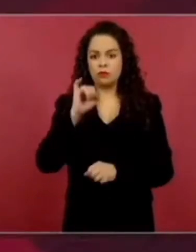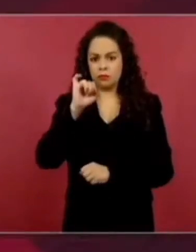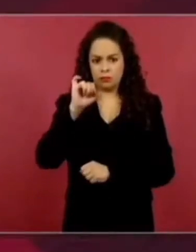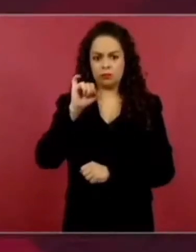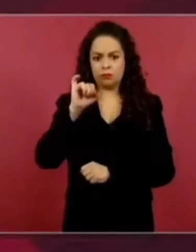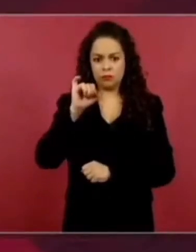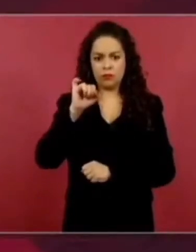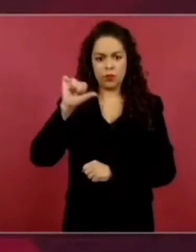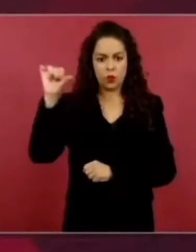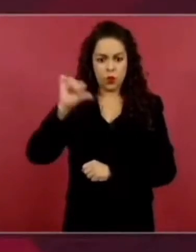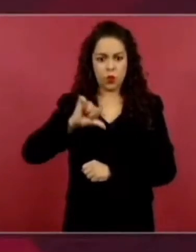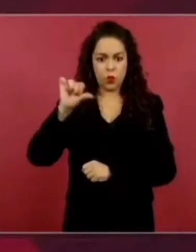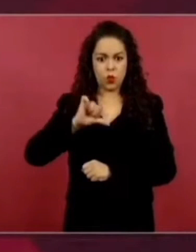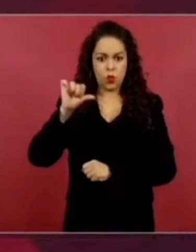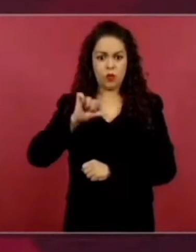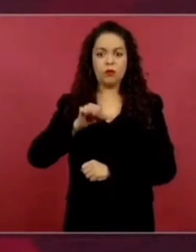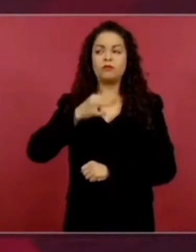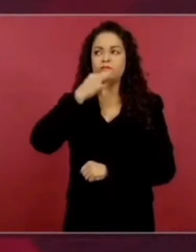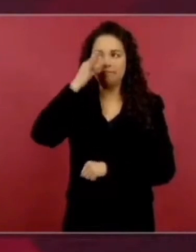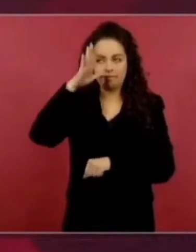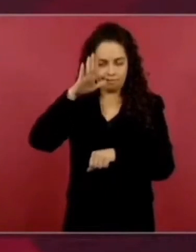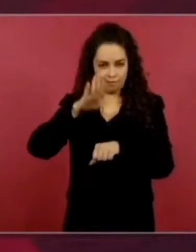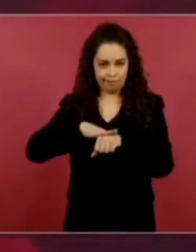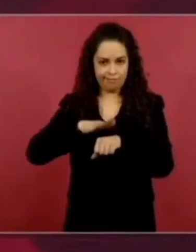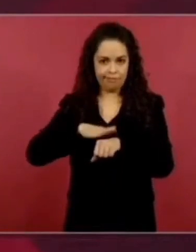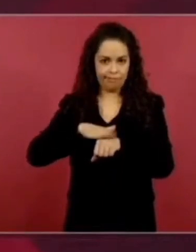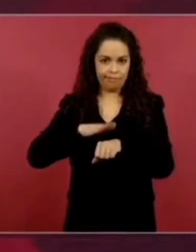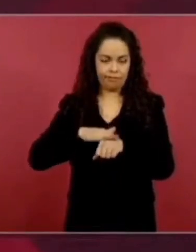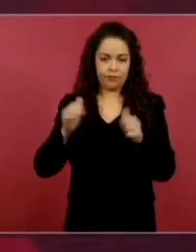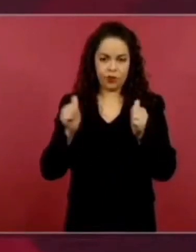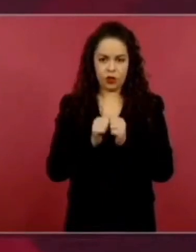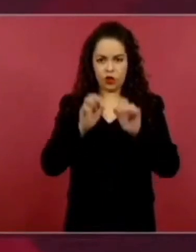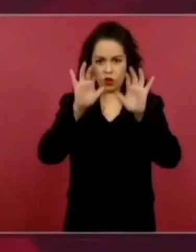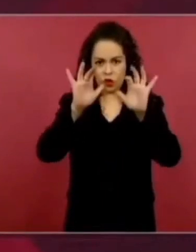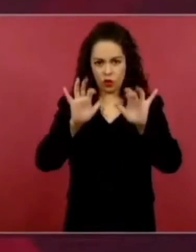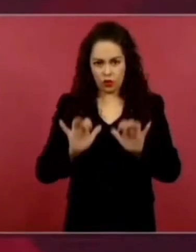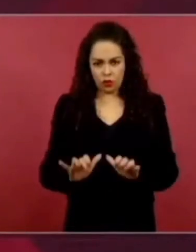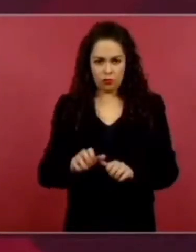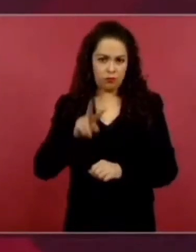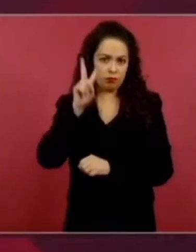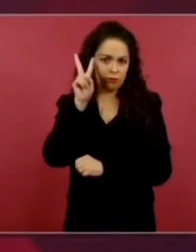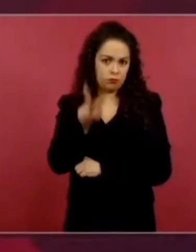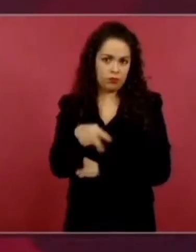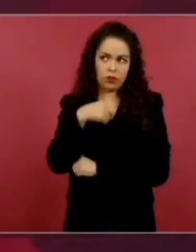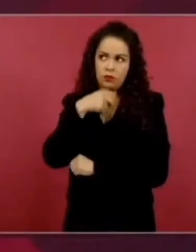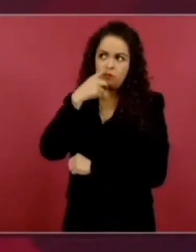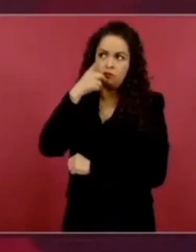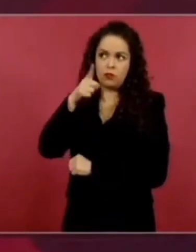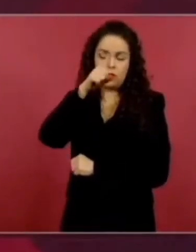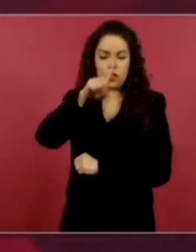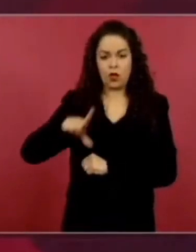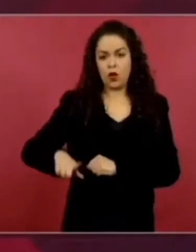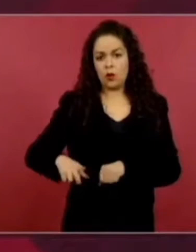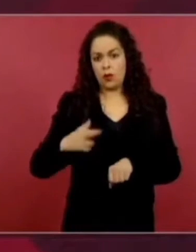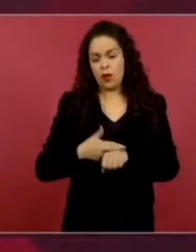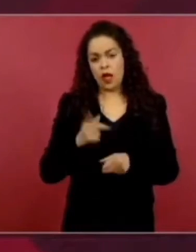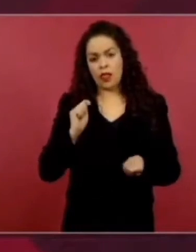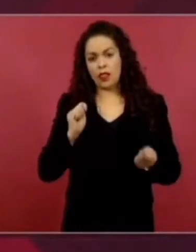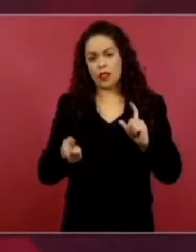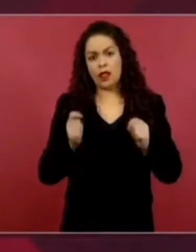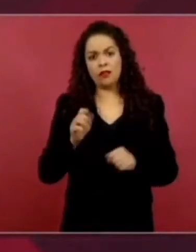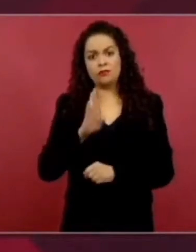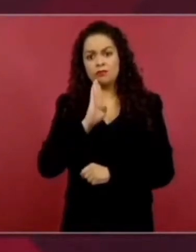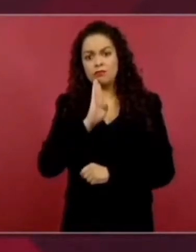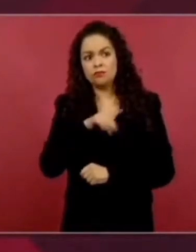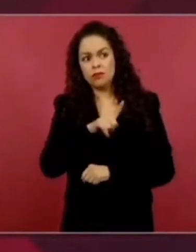Se va a enviar hoy una nota diplomática protestando por la actitud del gobernador de Texas